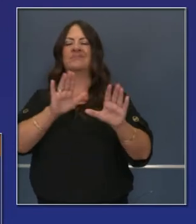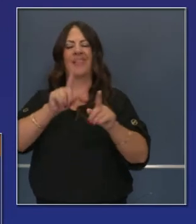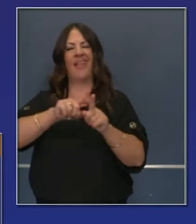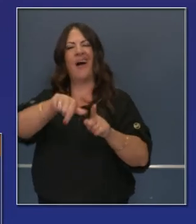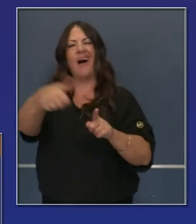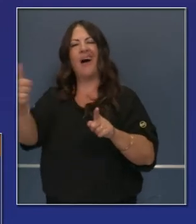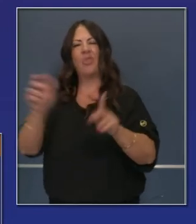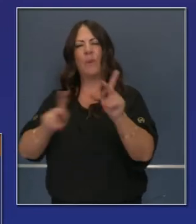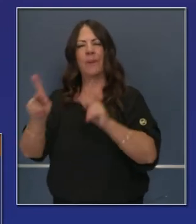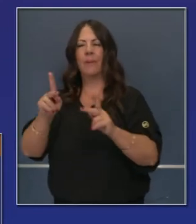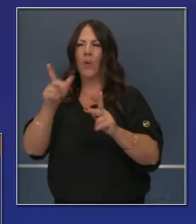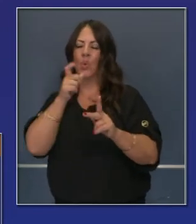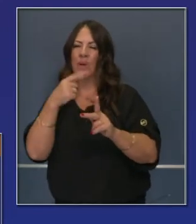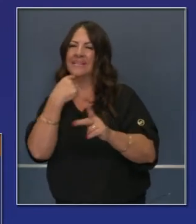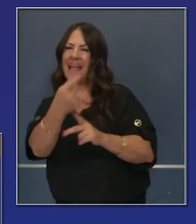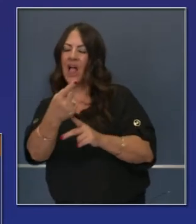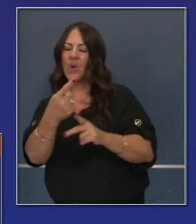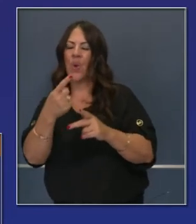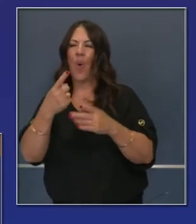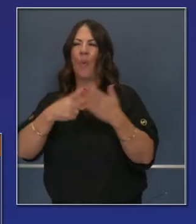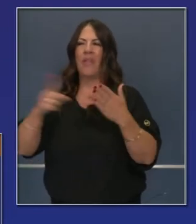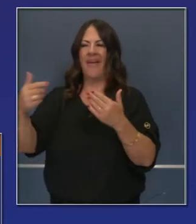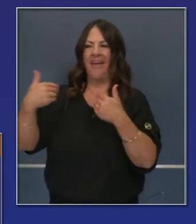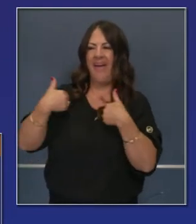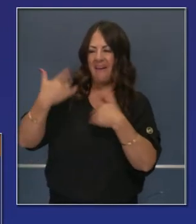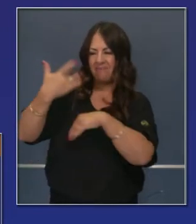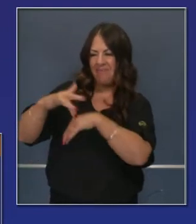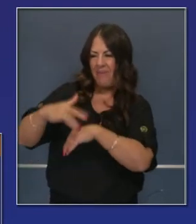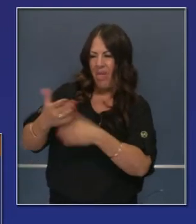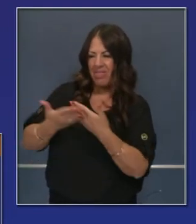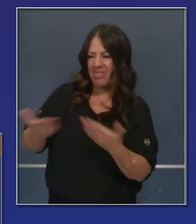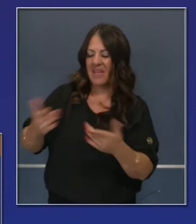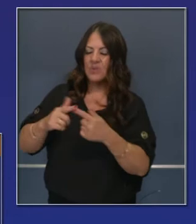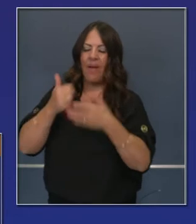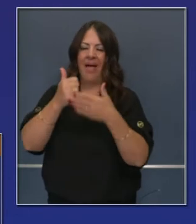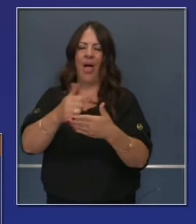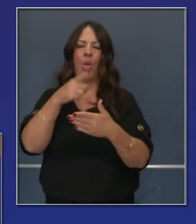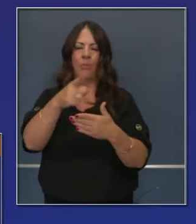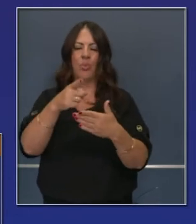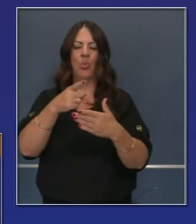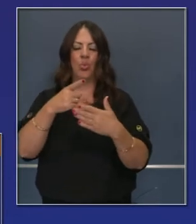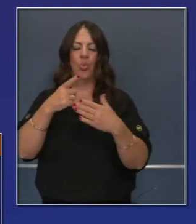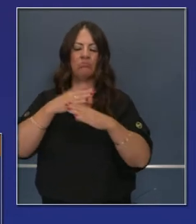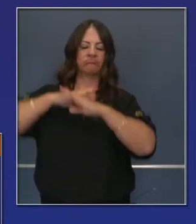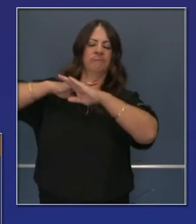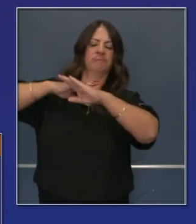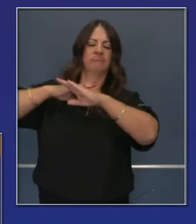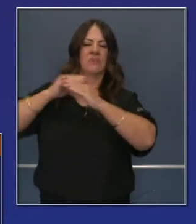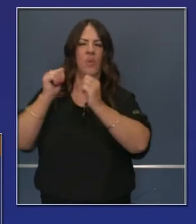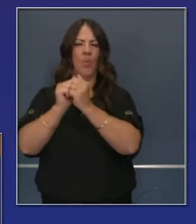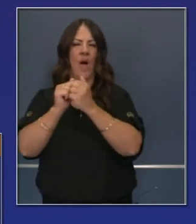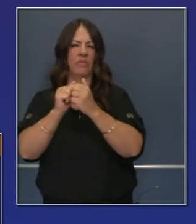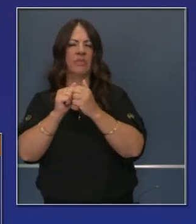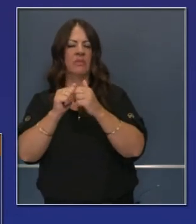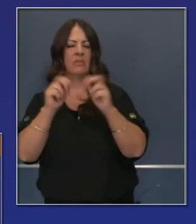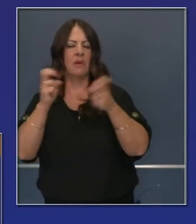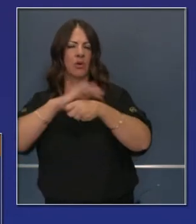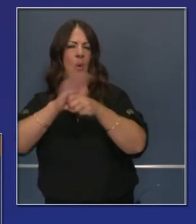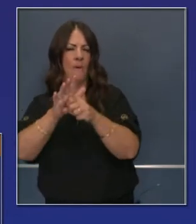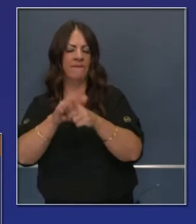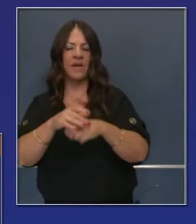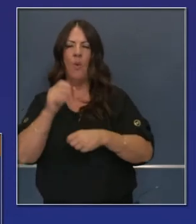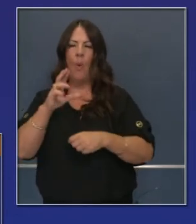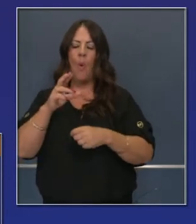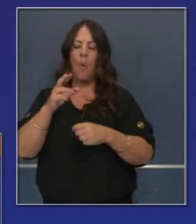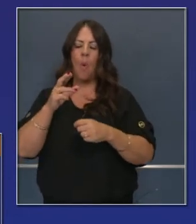Sé que algunos políticos lo han hecho. Nosotros hemos sido más cuidadosos, pero creo que sería bueno presentarles algunas